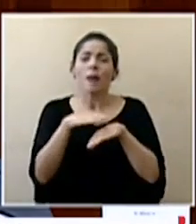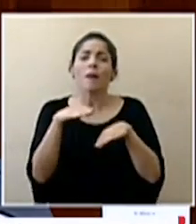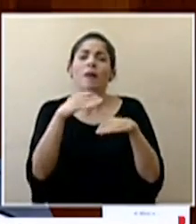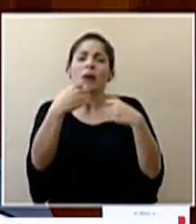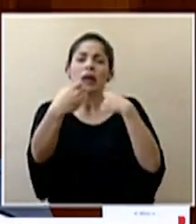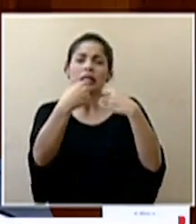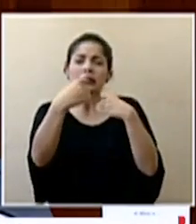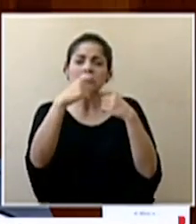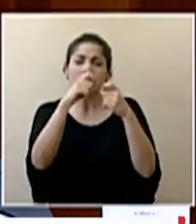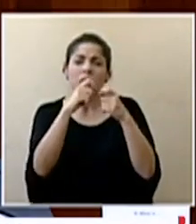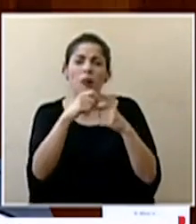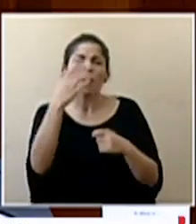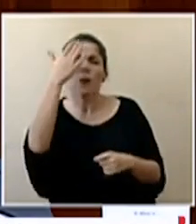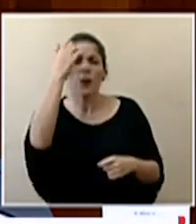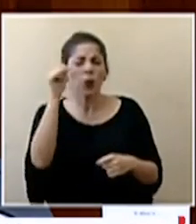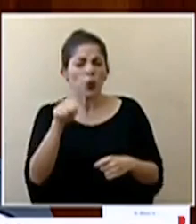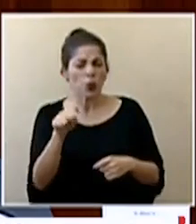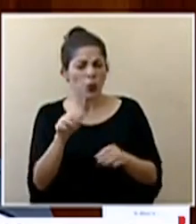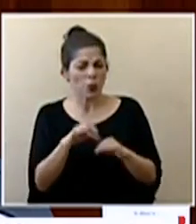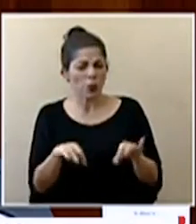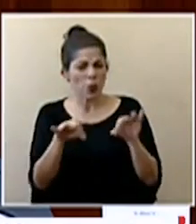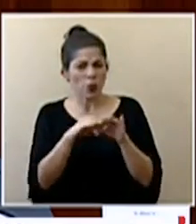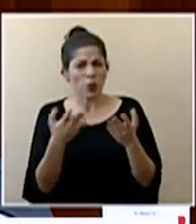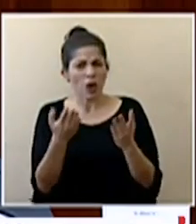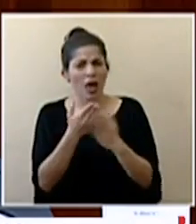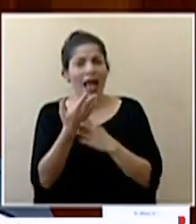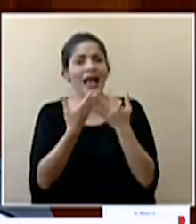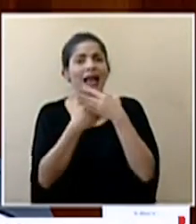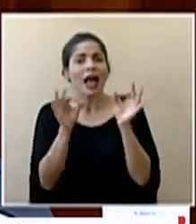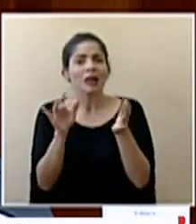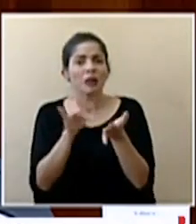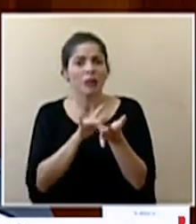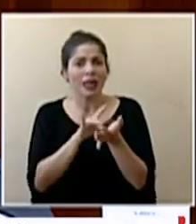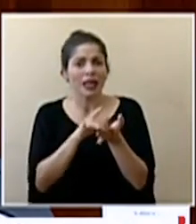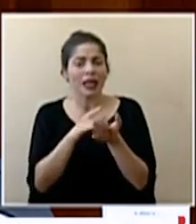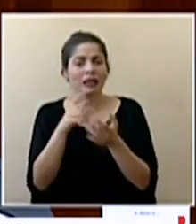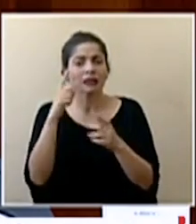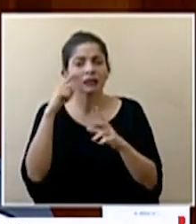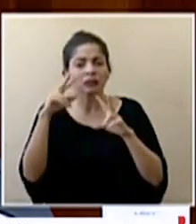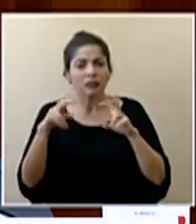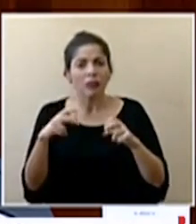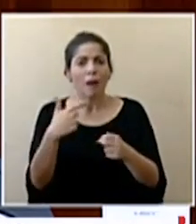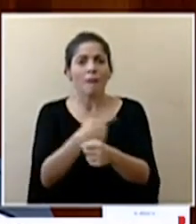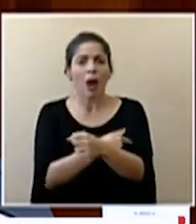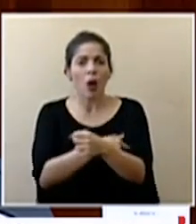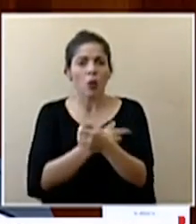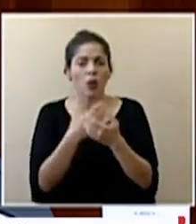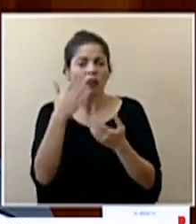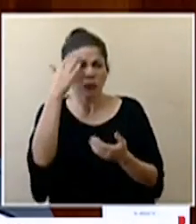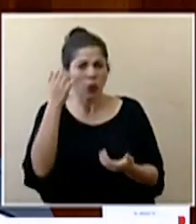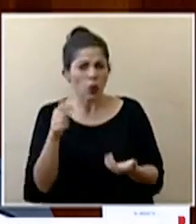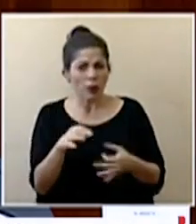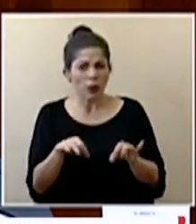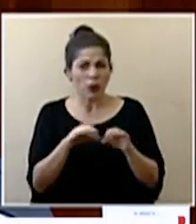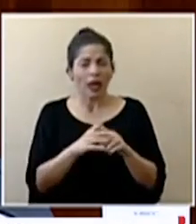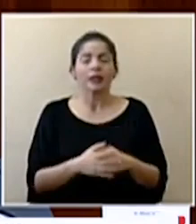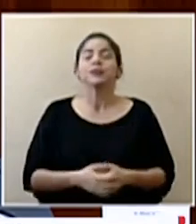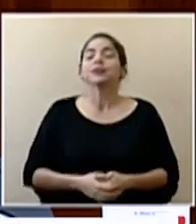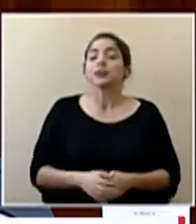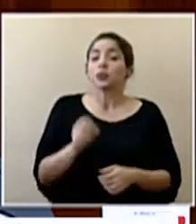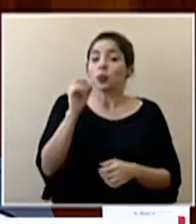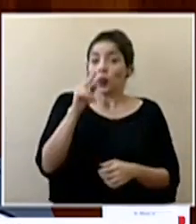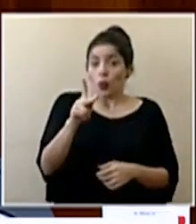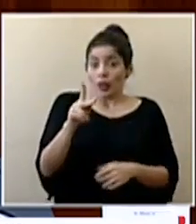en detalle por qué es que es importante buscar un acceso gratuito a medicinas pruebas y vacunas Ok en ese sentido